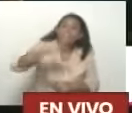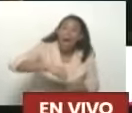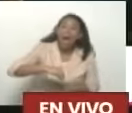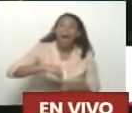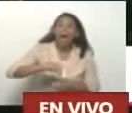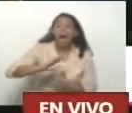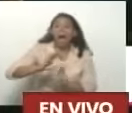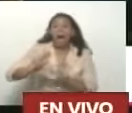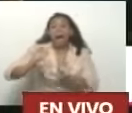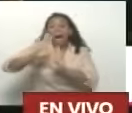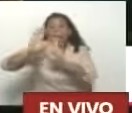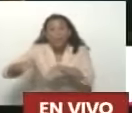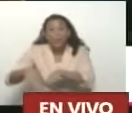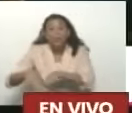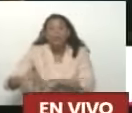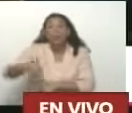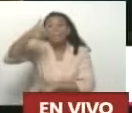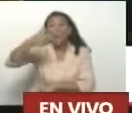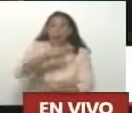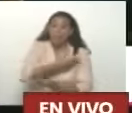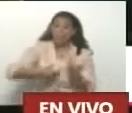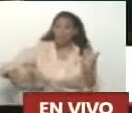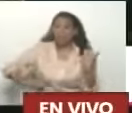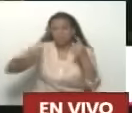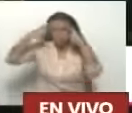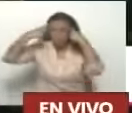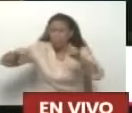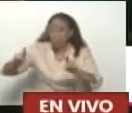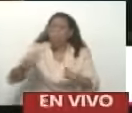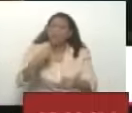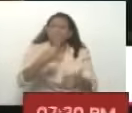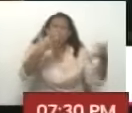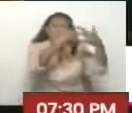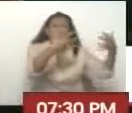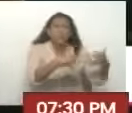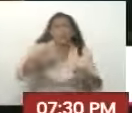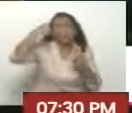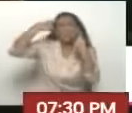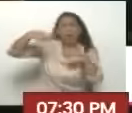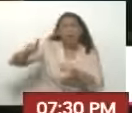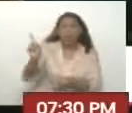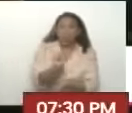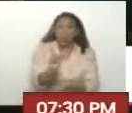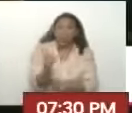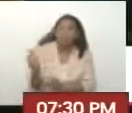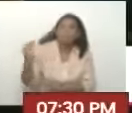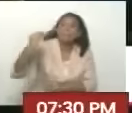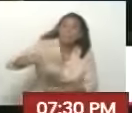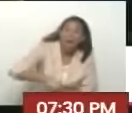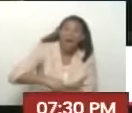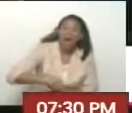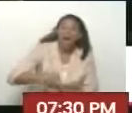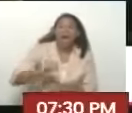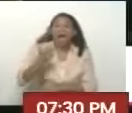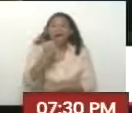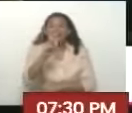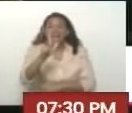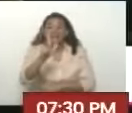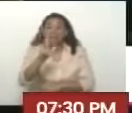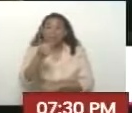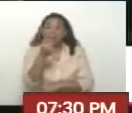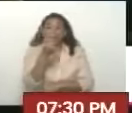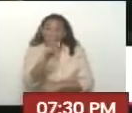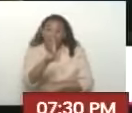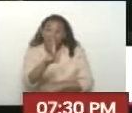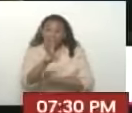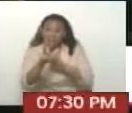Los candidatos Que usted no está solo Como dice el relato Que quieren imponer Sino que hay aquí Trece candidatos Usted es